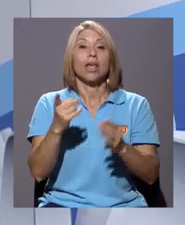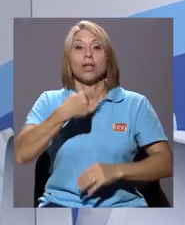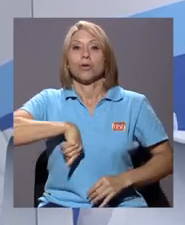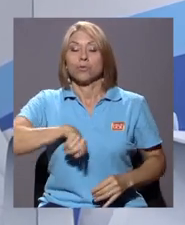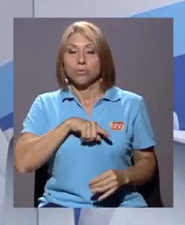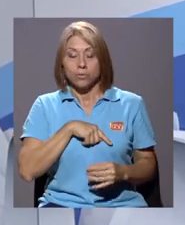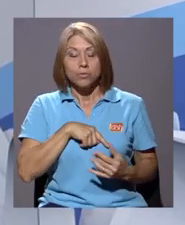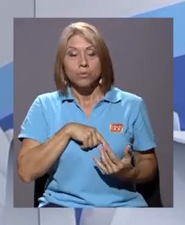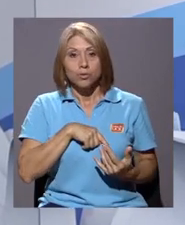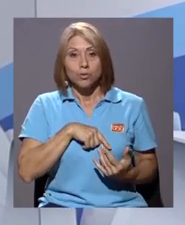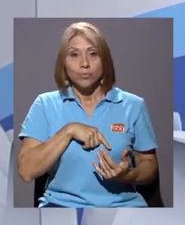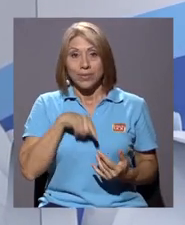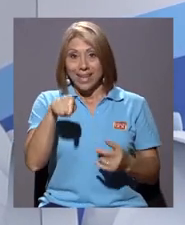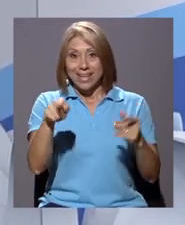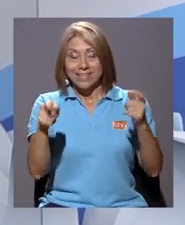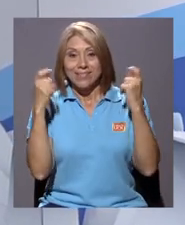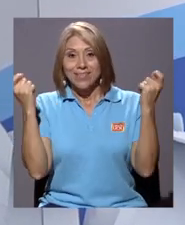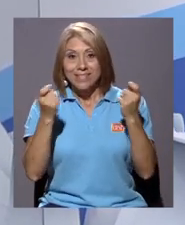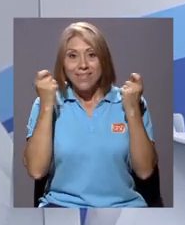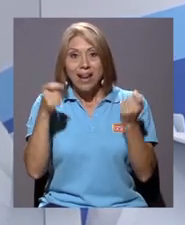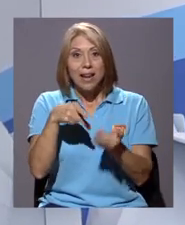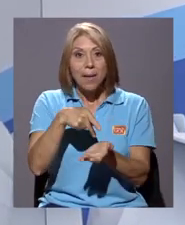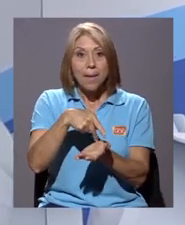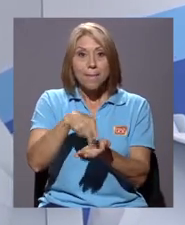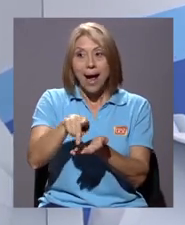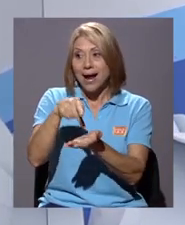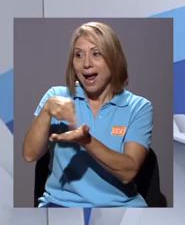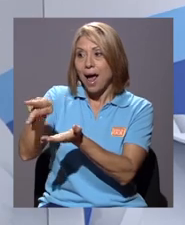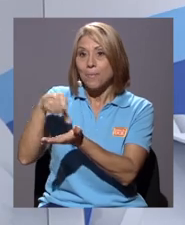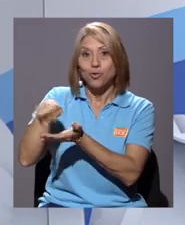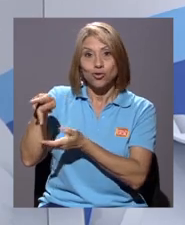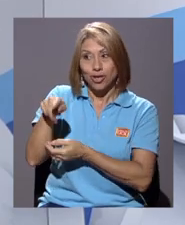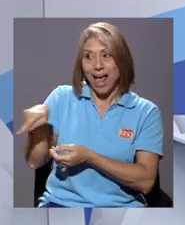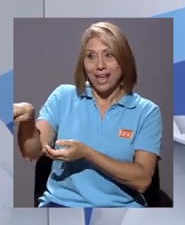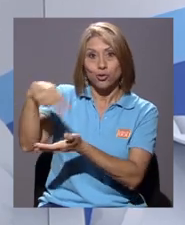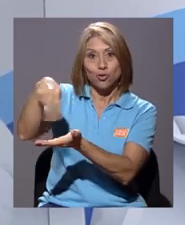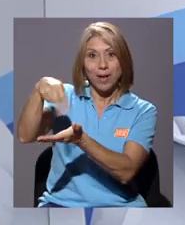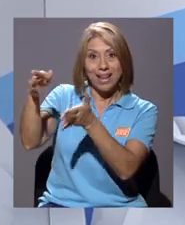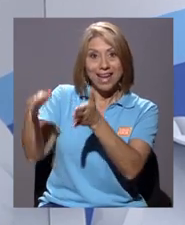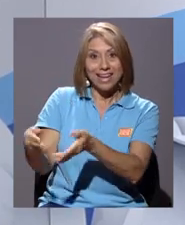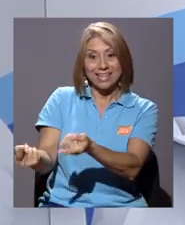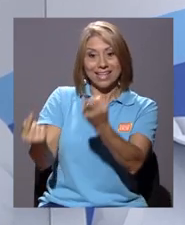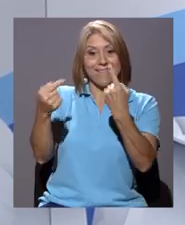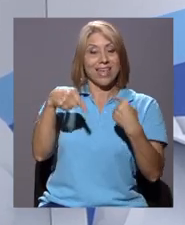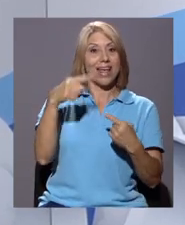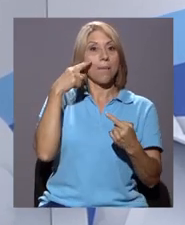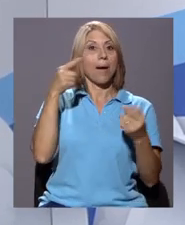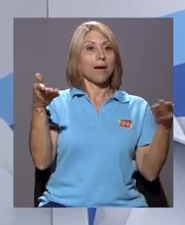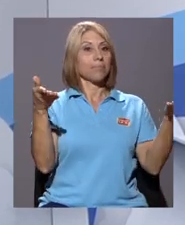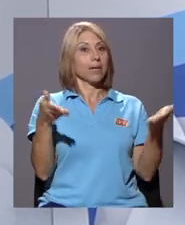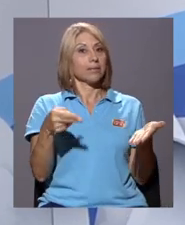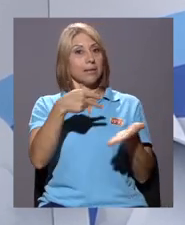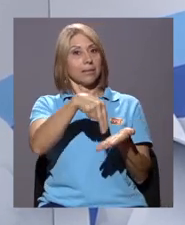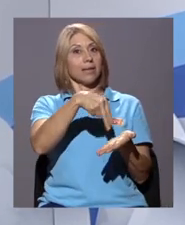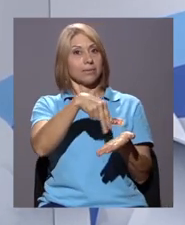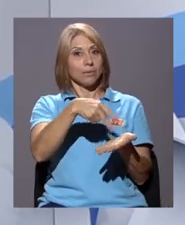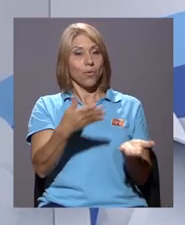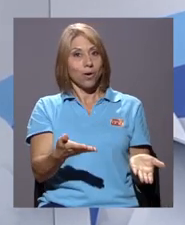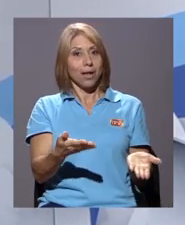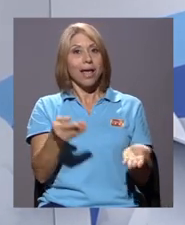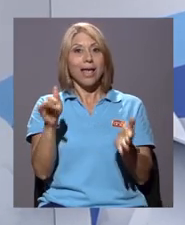en este festival pagamos a los bailarines por sus presentaciones y eso es importante también para